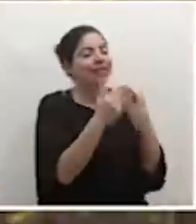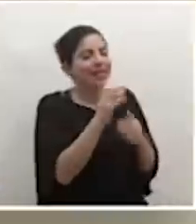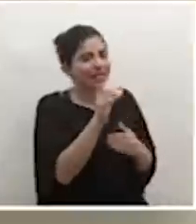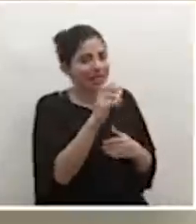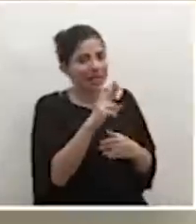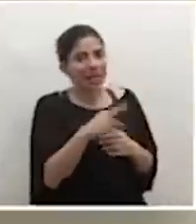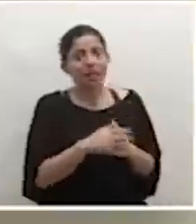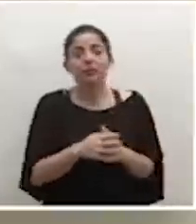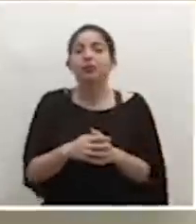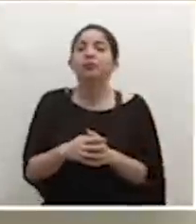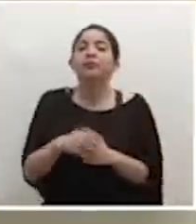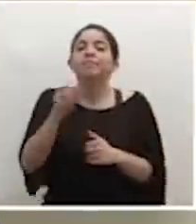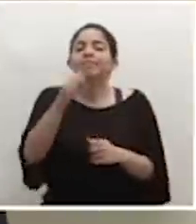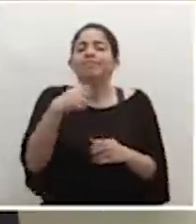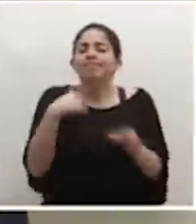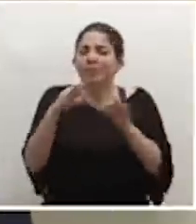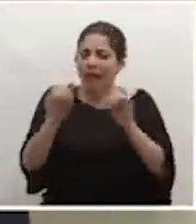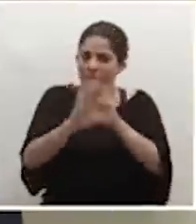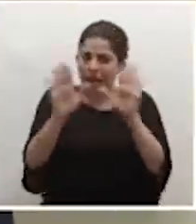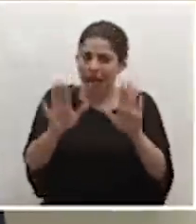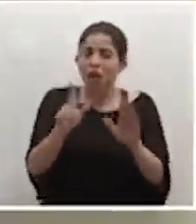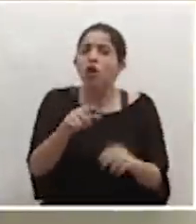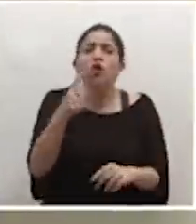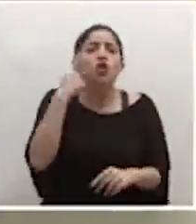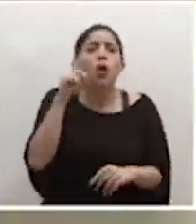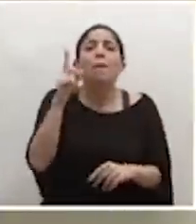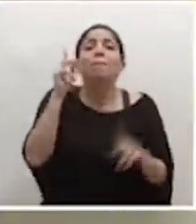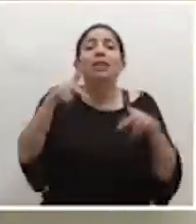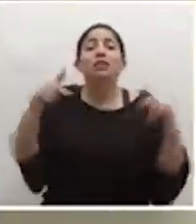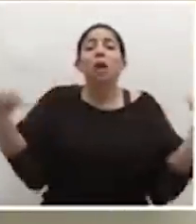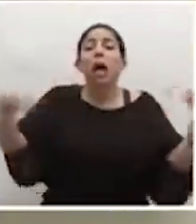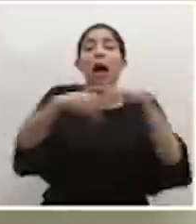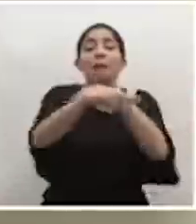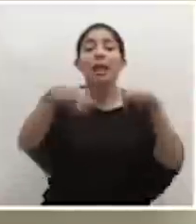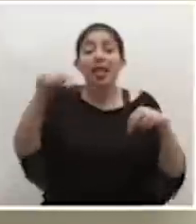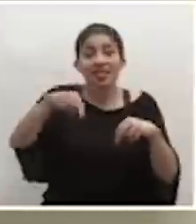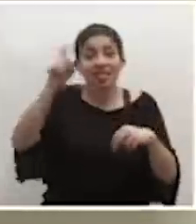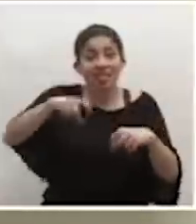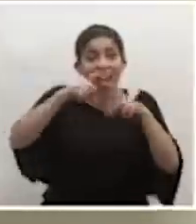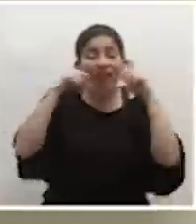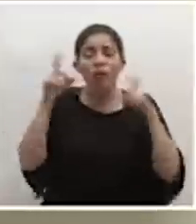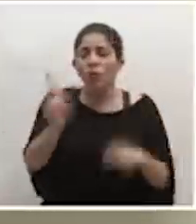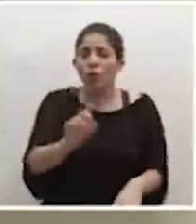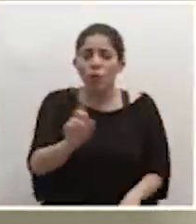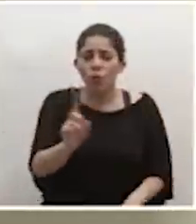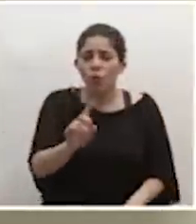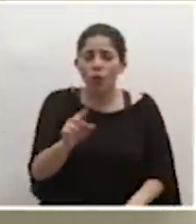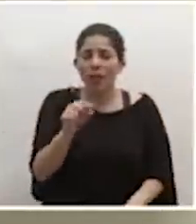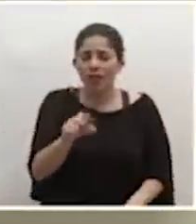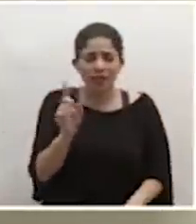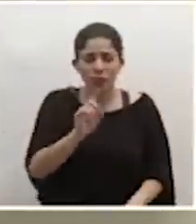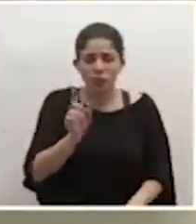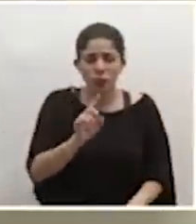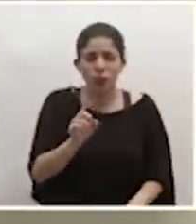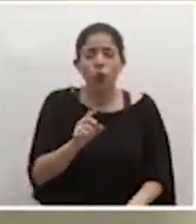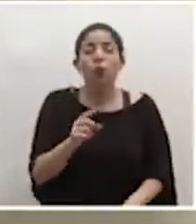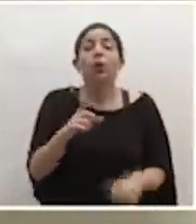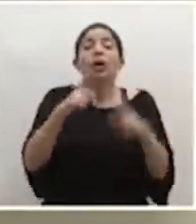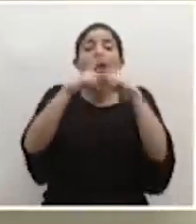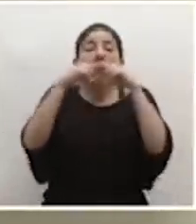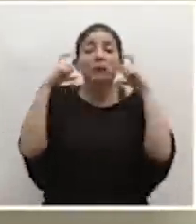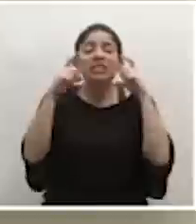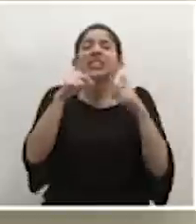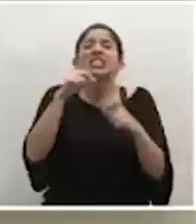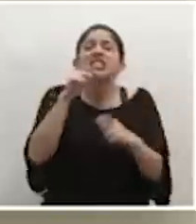Edgar. Sí, yo quiero aclarar ahí que no es para los transeúntes, no es para los peatones que van que tienen que usar mascarilla, es los que van